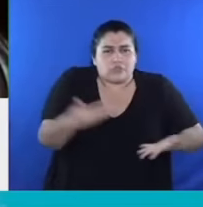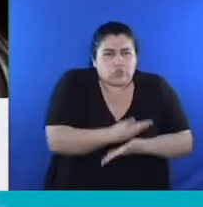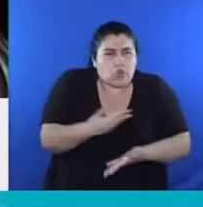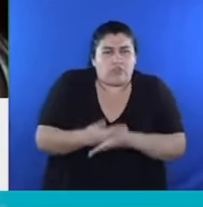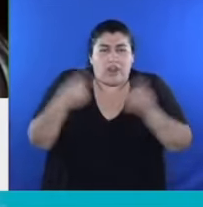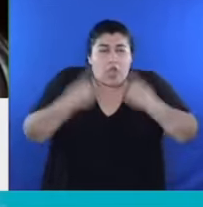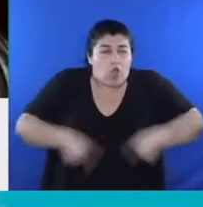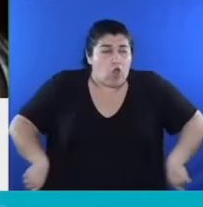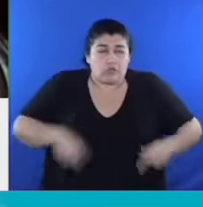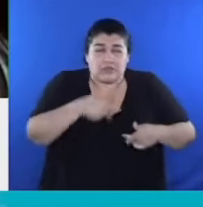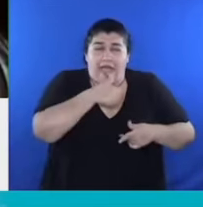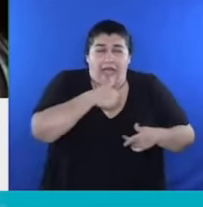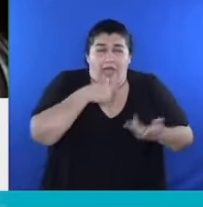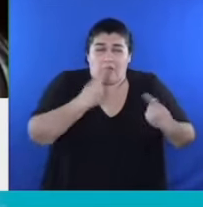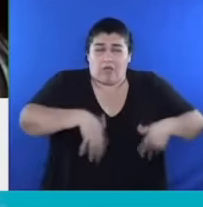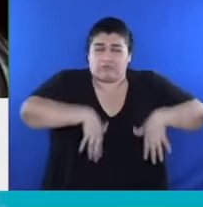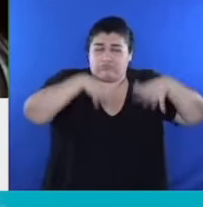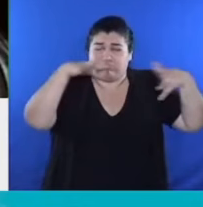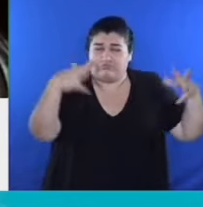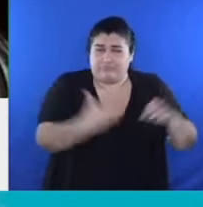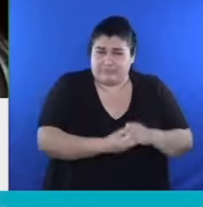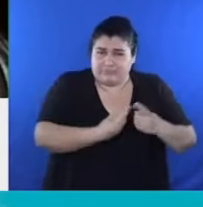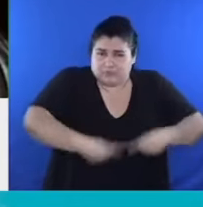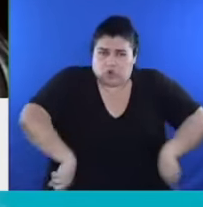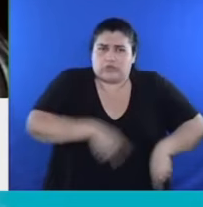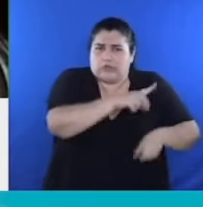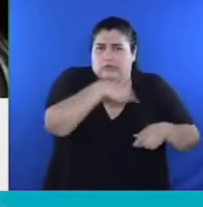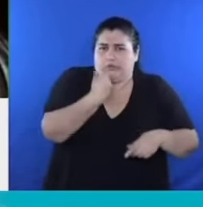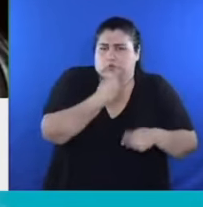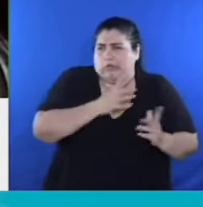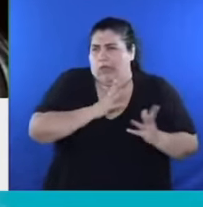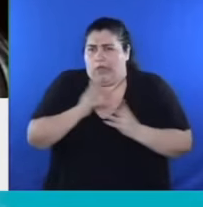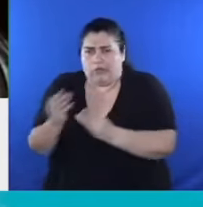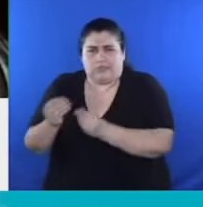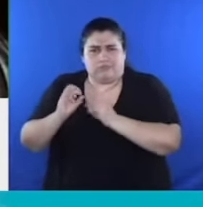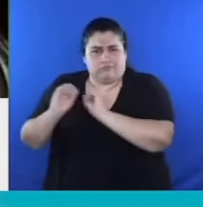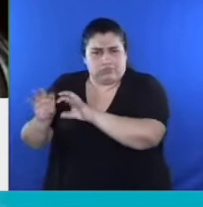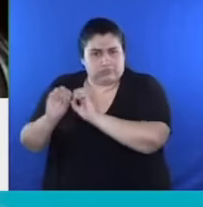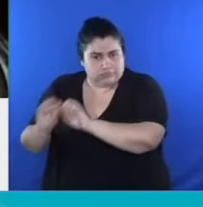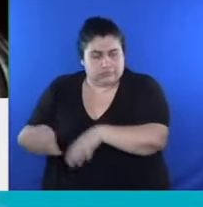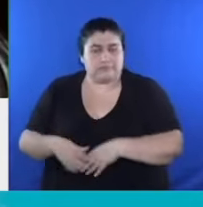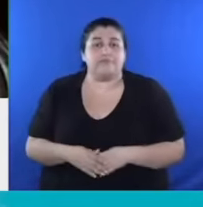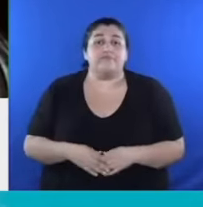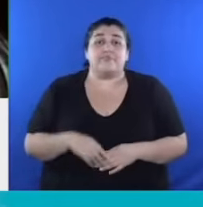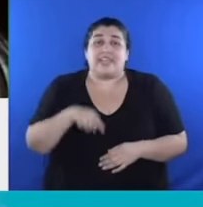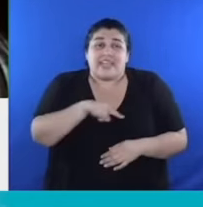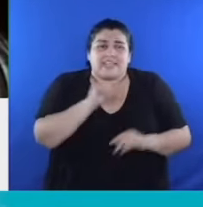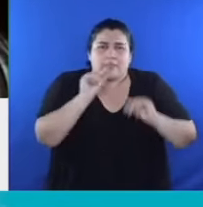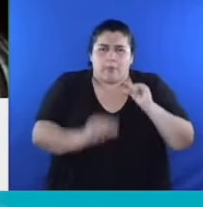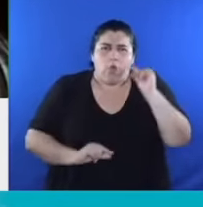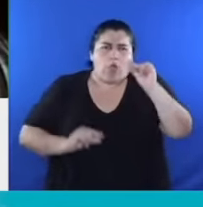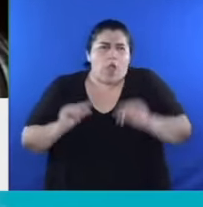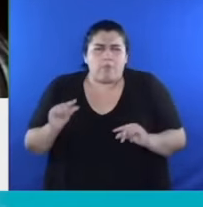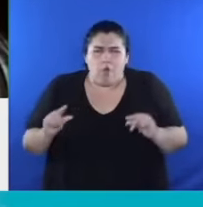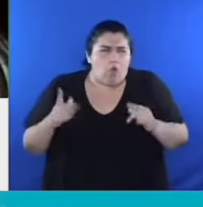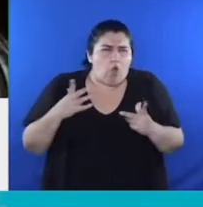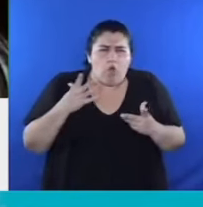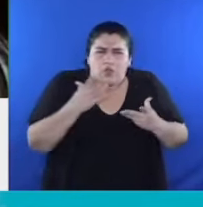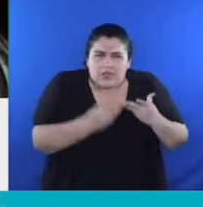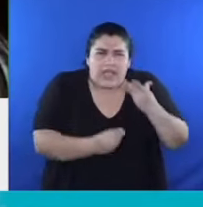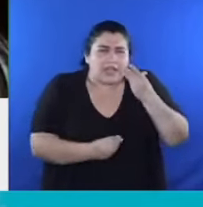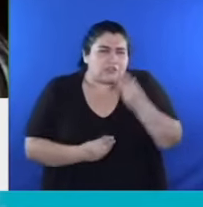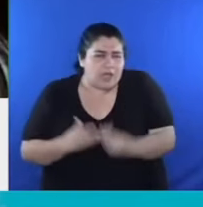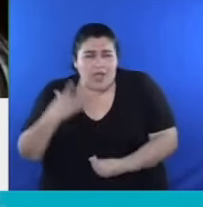habían perdido todo. Y en ese sentido me parece que esa solidaridad desde abajo, la que crece